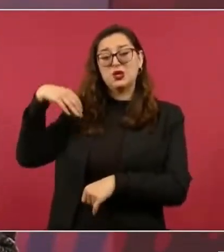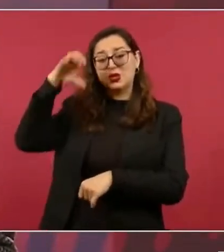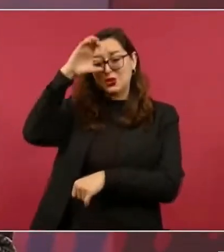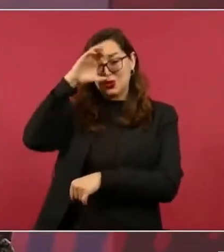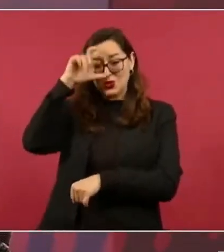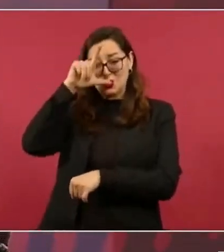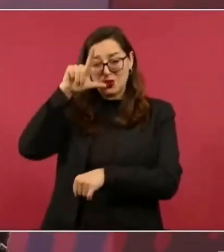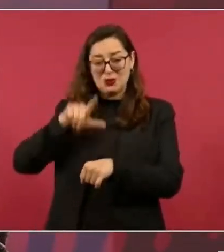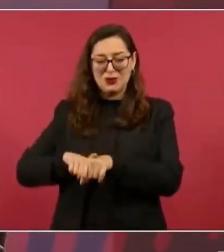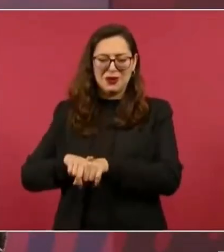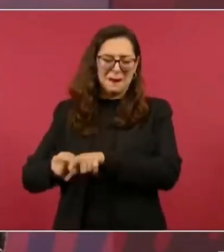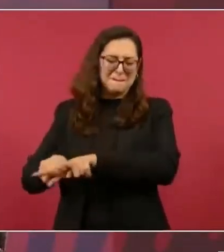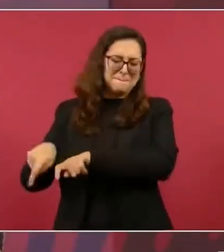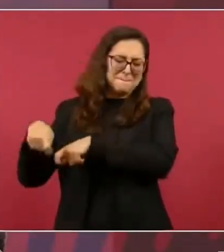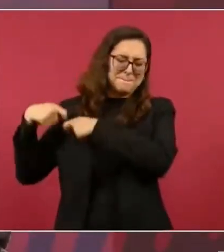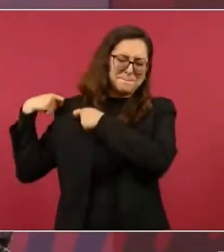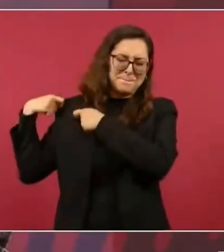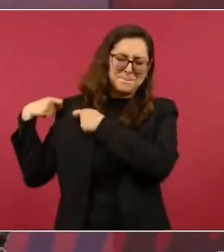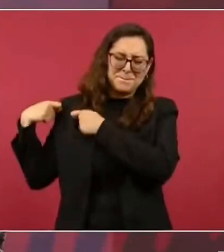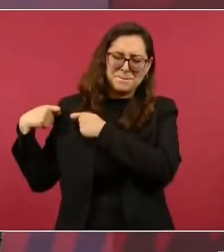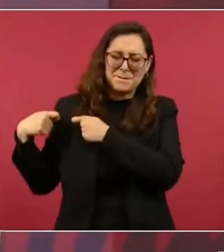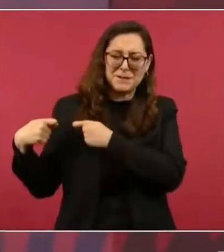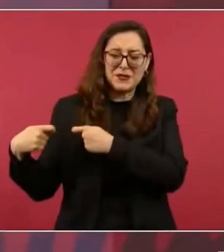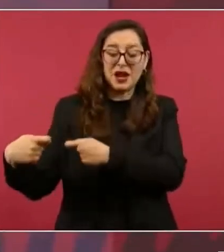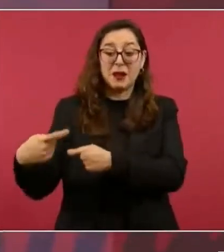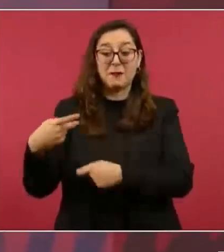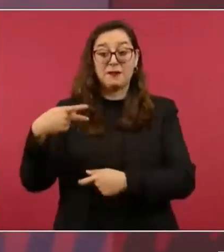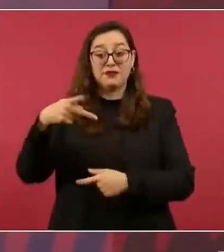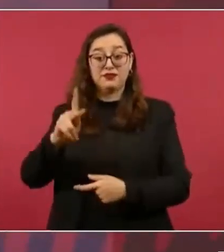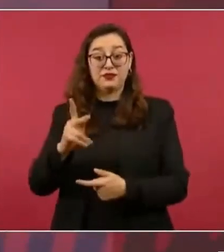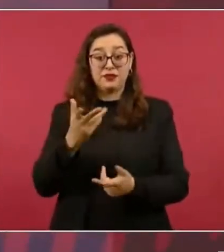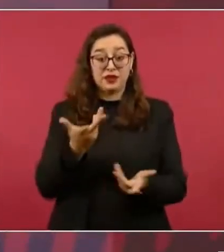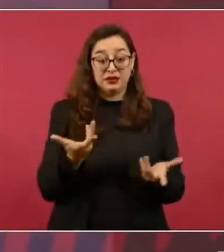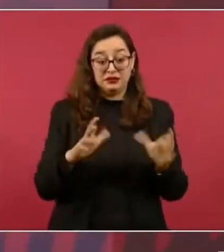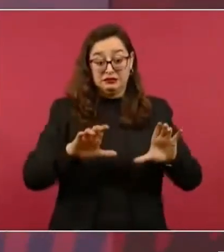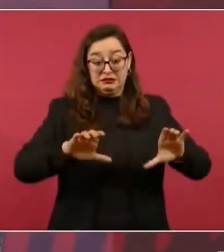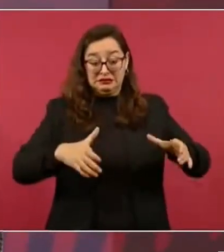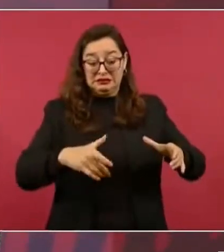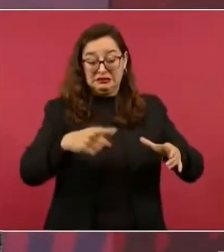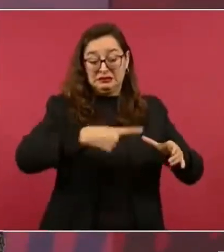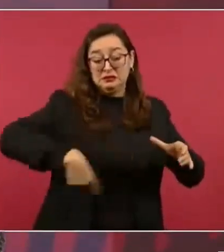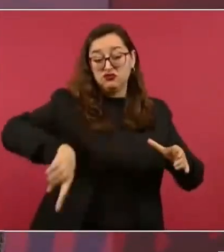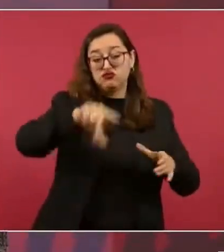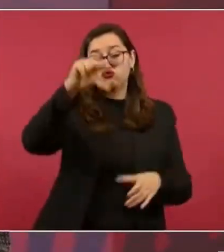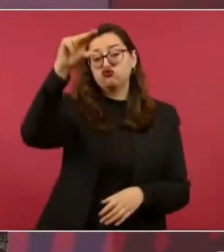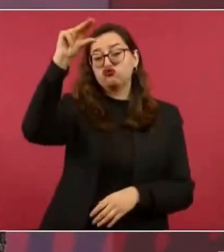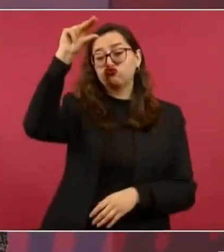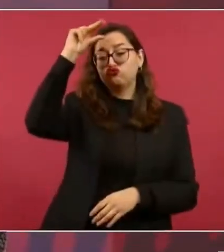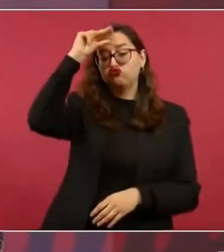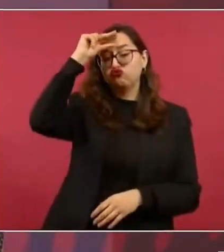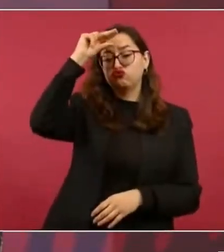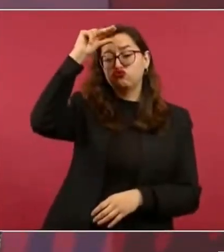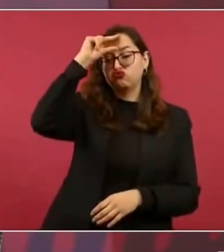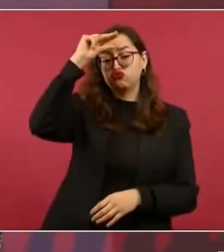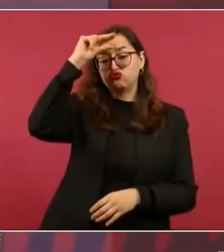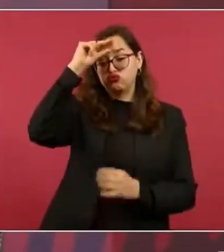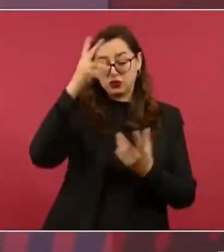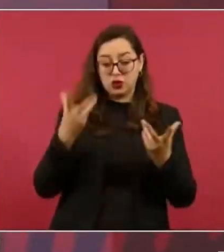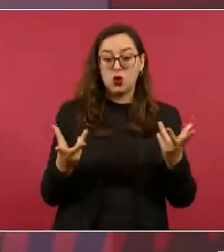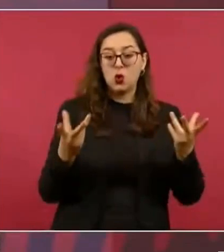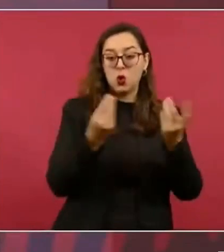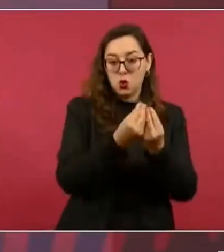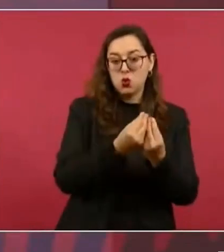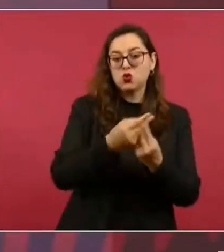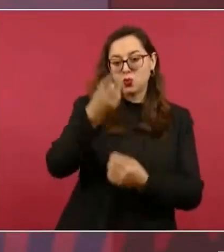civilizaciones, pero toda esa intelectualidad vinculada en aquel entonces al porfiriato y